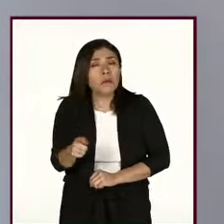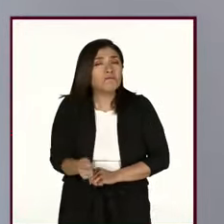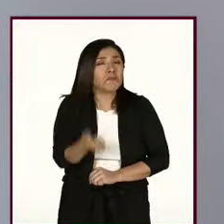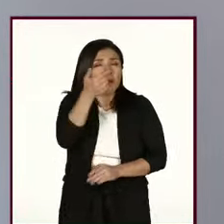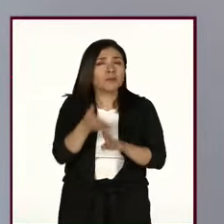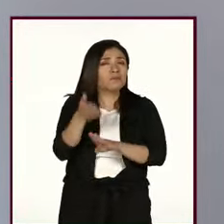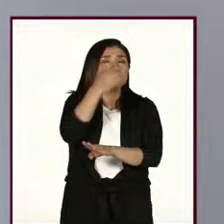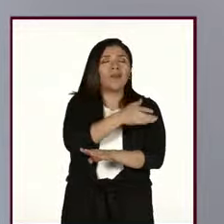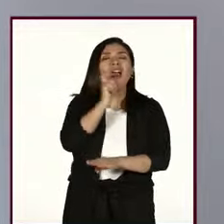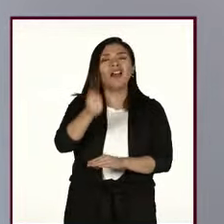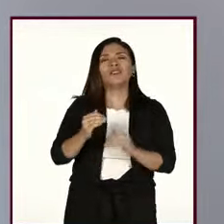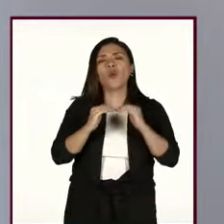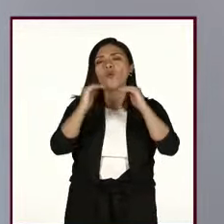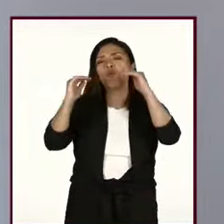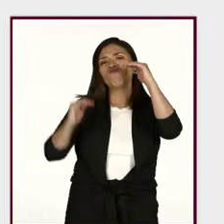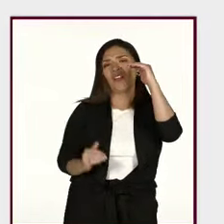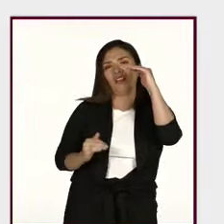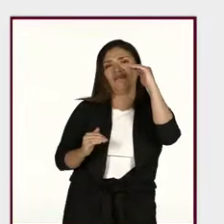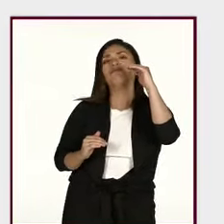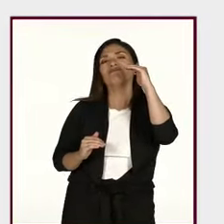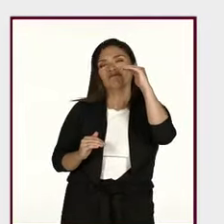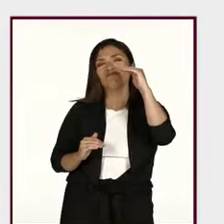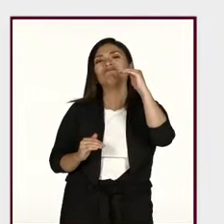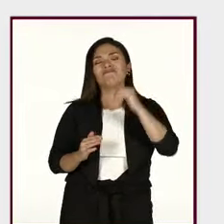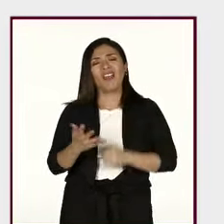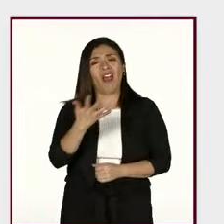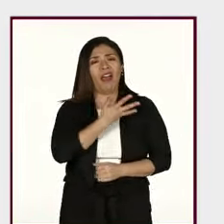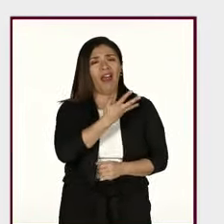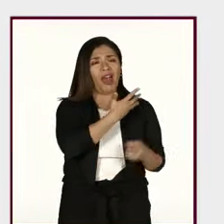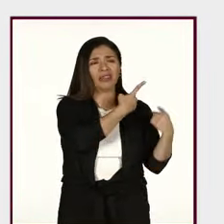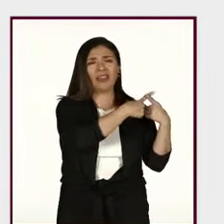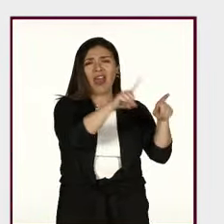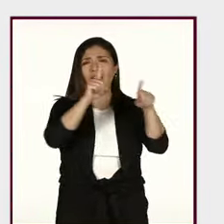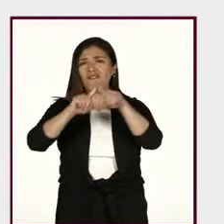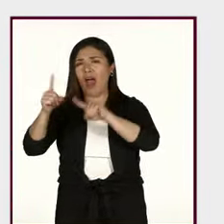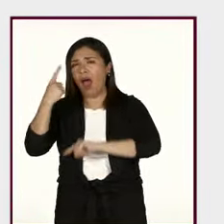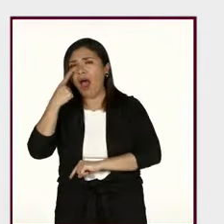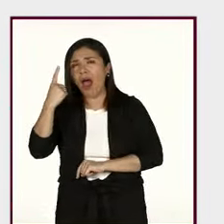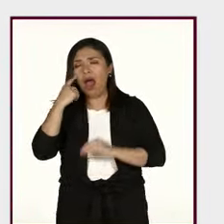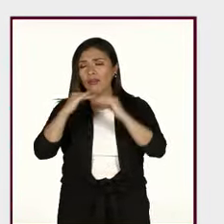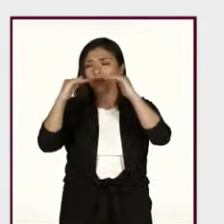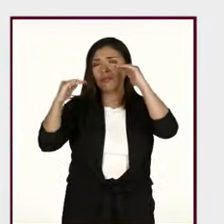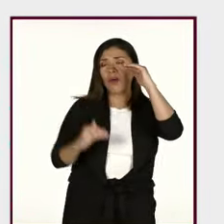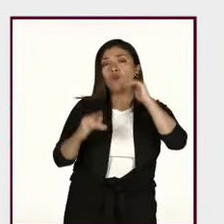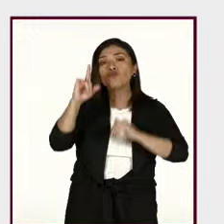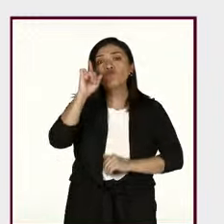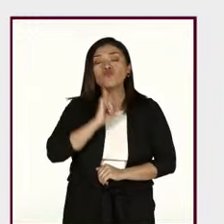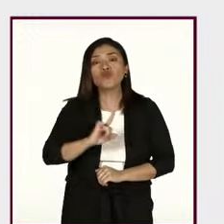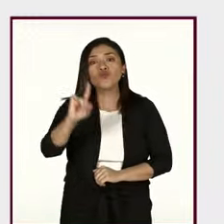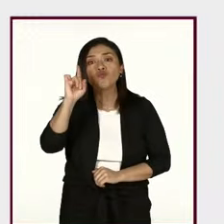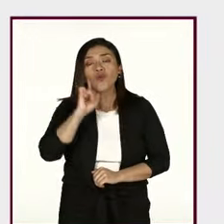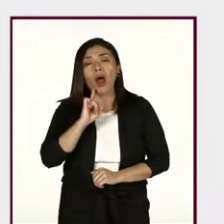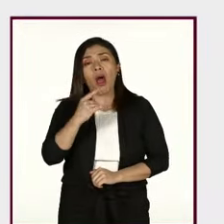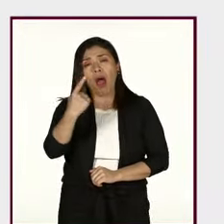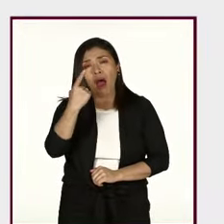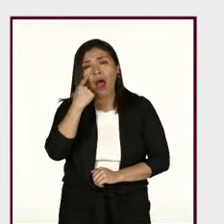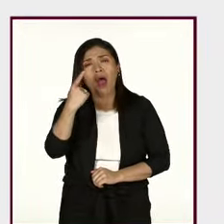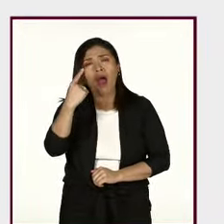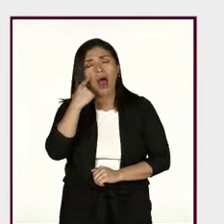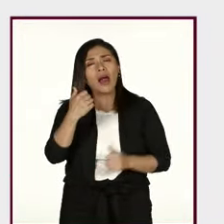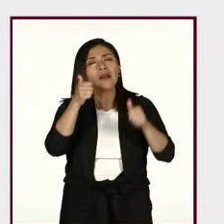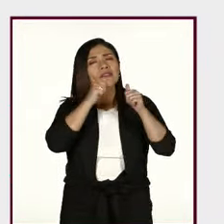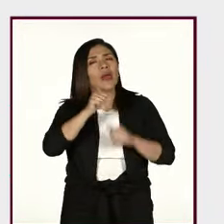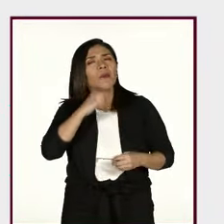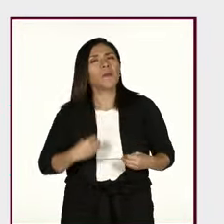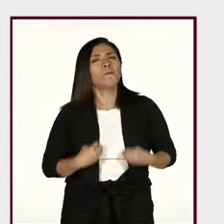en la desigualdad, en las distintas desigualdades a las que las mujeres hacen frente